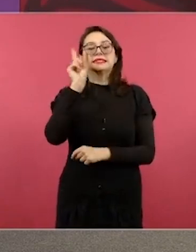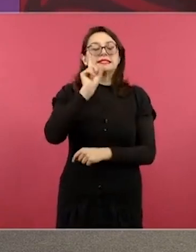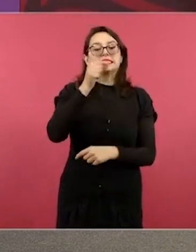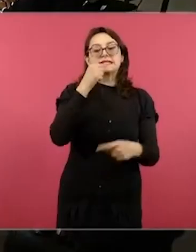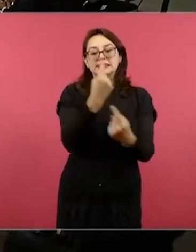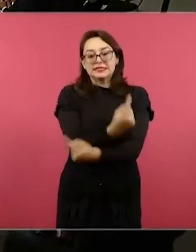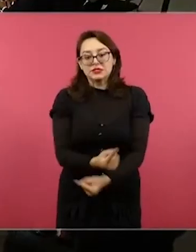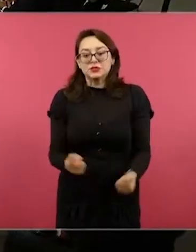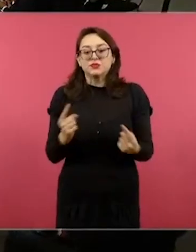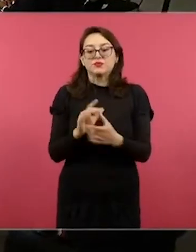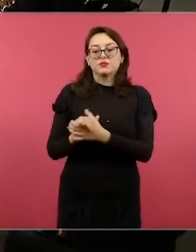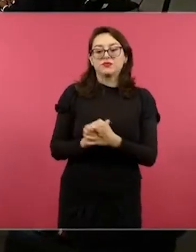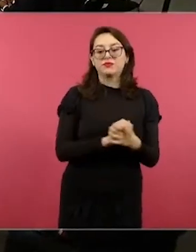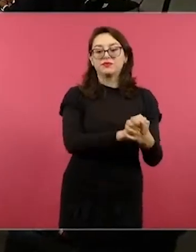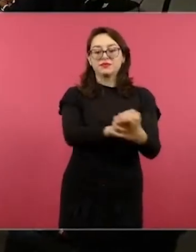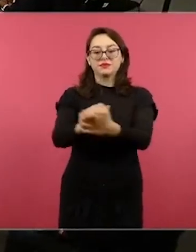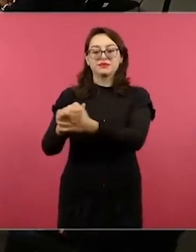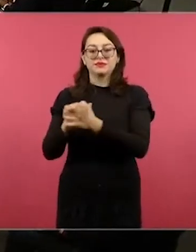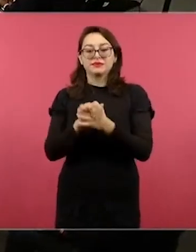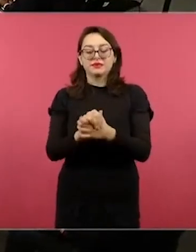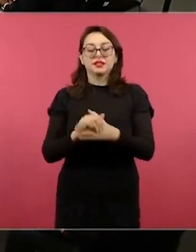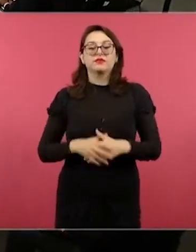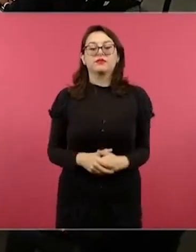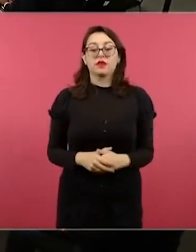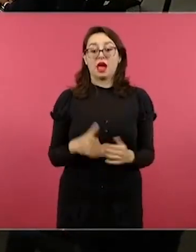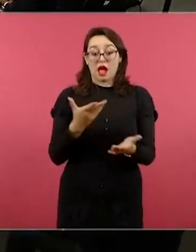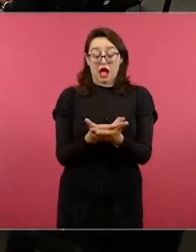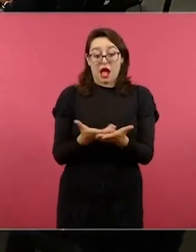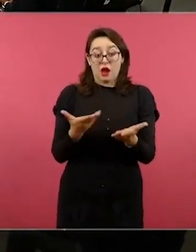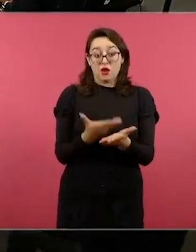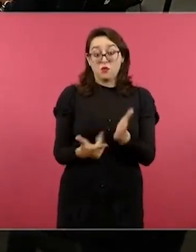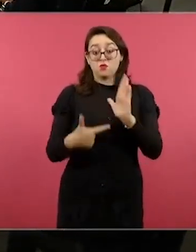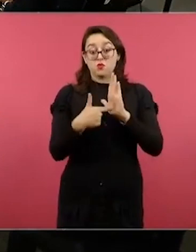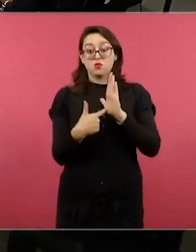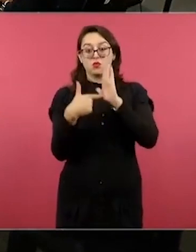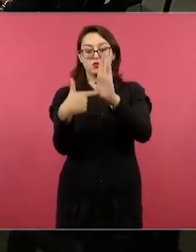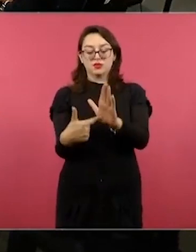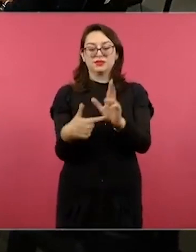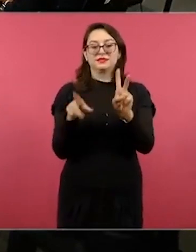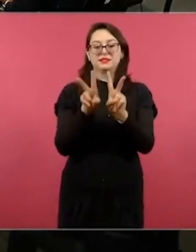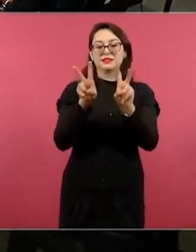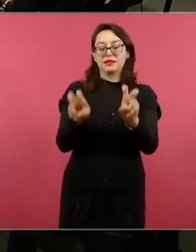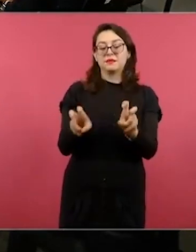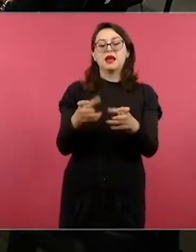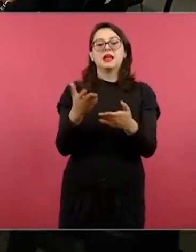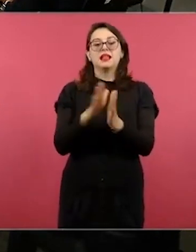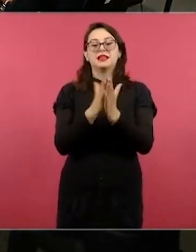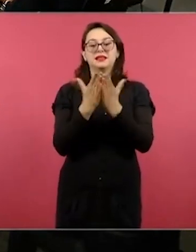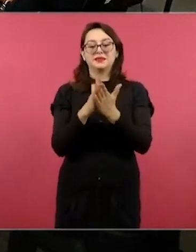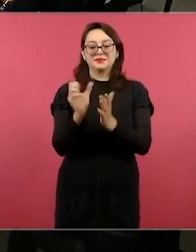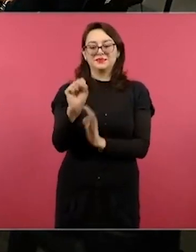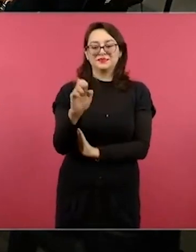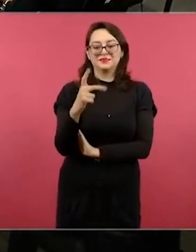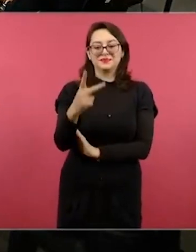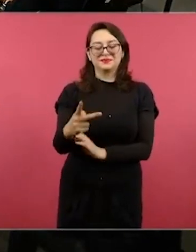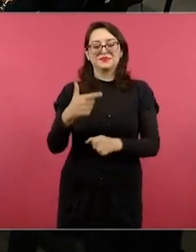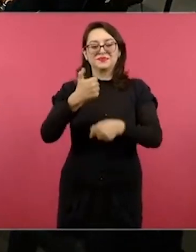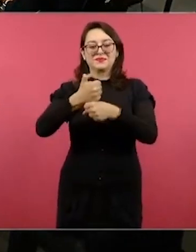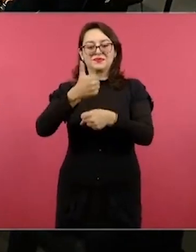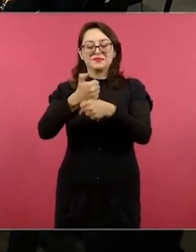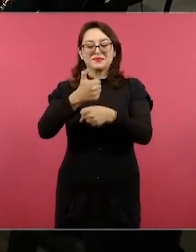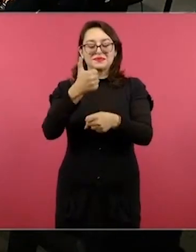A continuación daré la presentación de la nueva familia de los libros de sexto grado. Si hiciéramos un